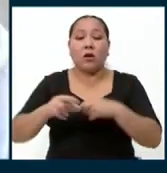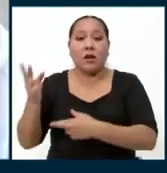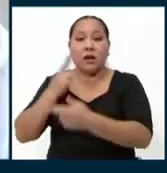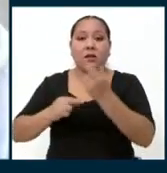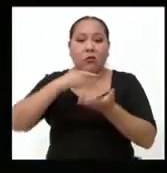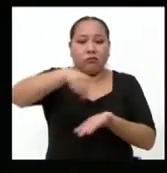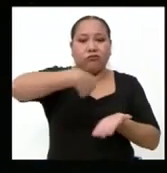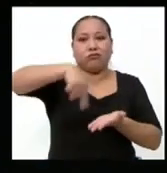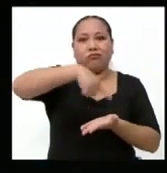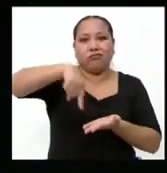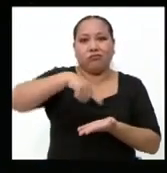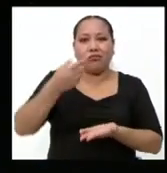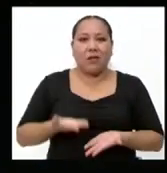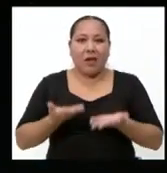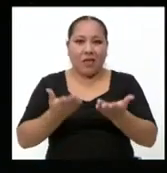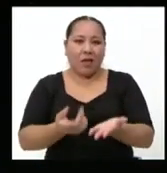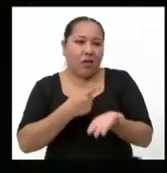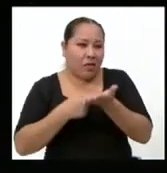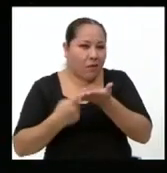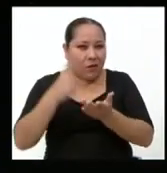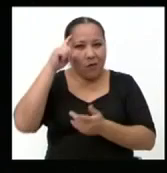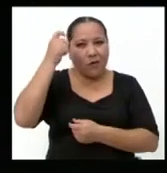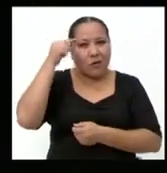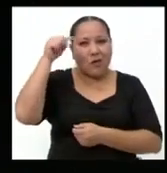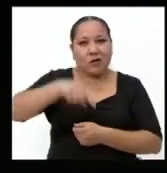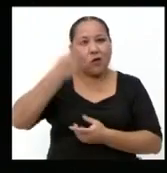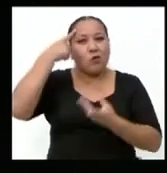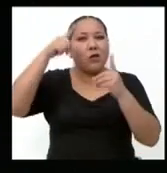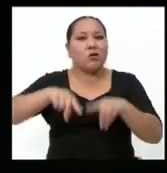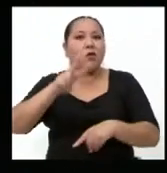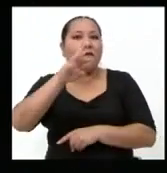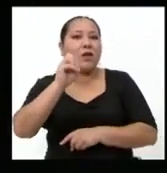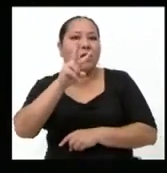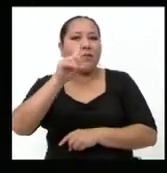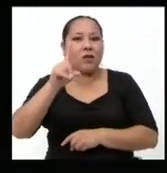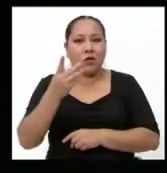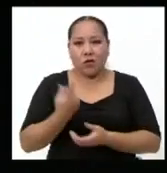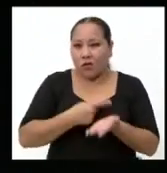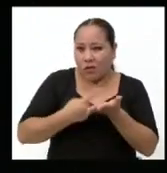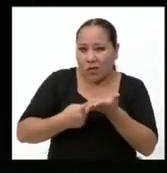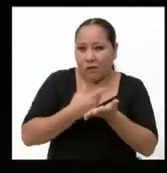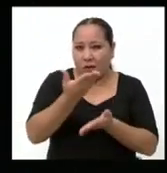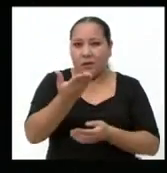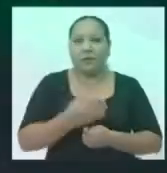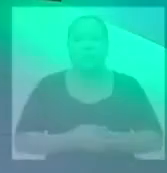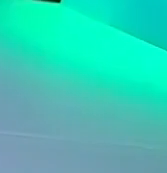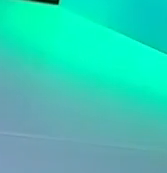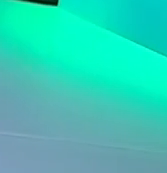una ruleta que genera debates políticos. Esto es tu decisión 2021, El Debate.